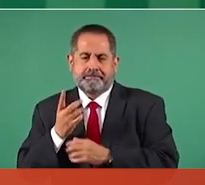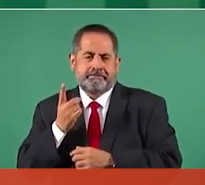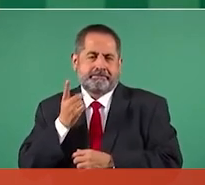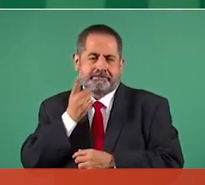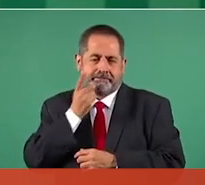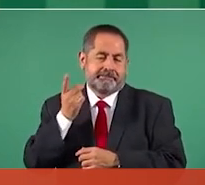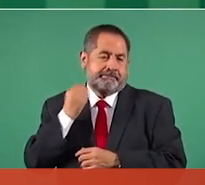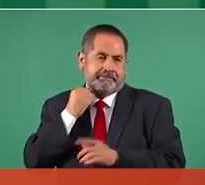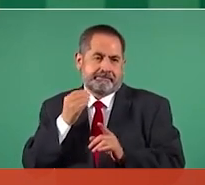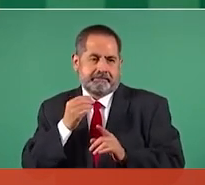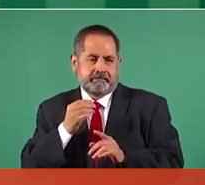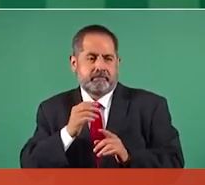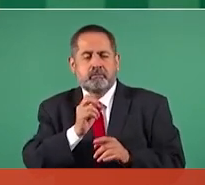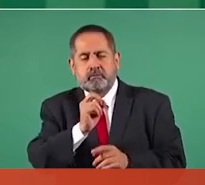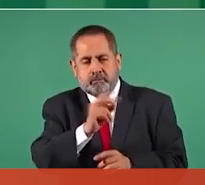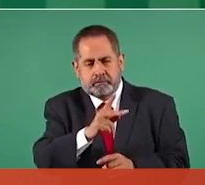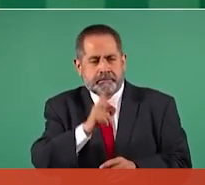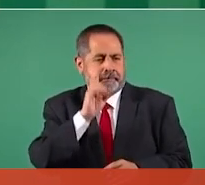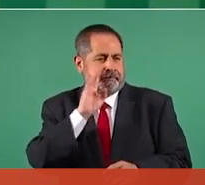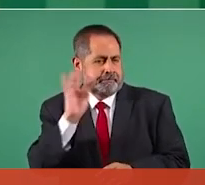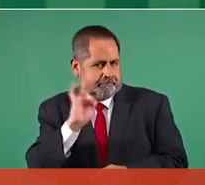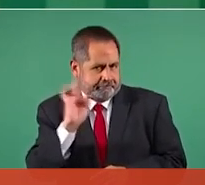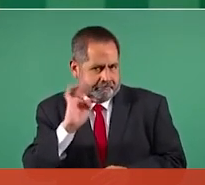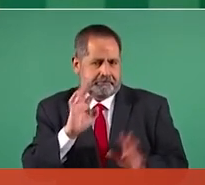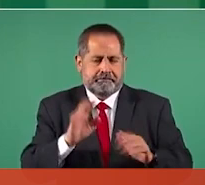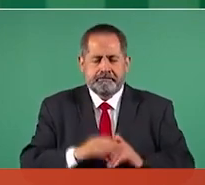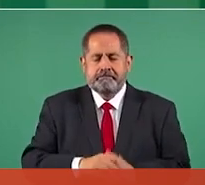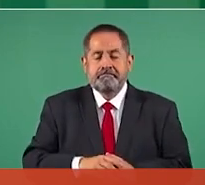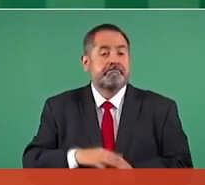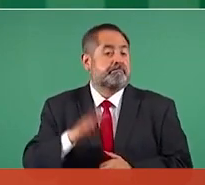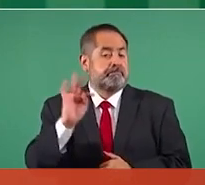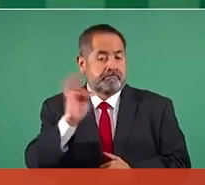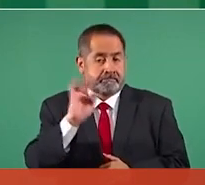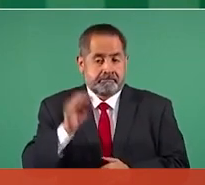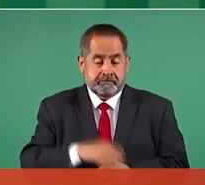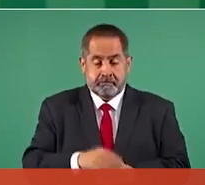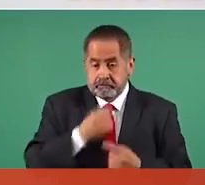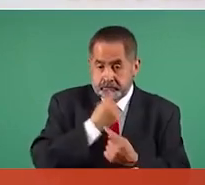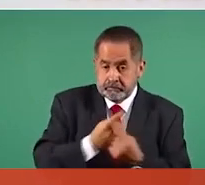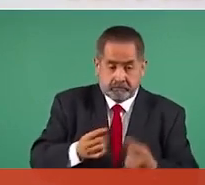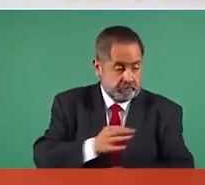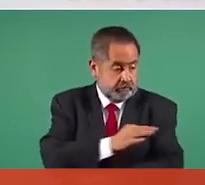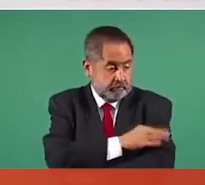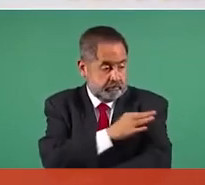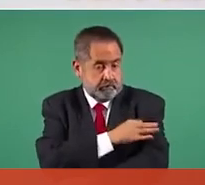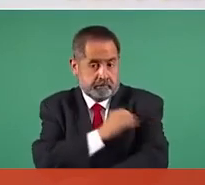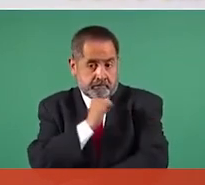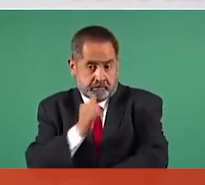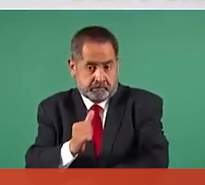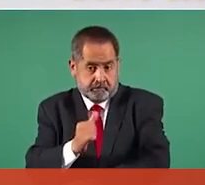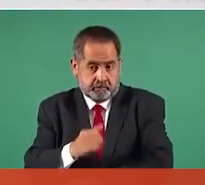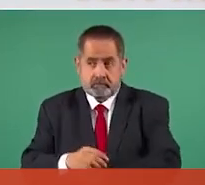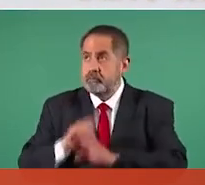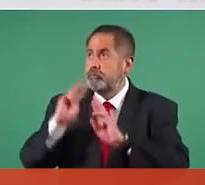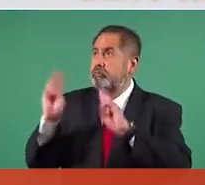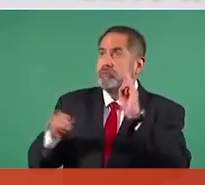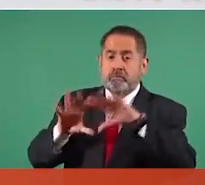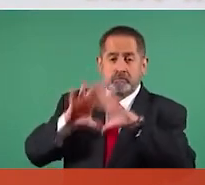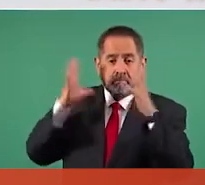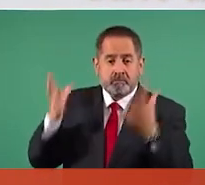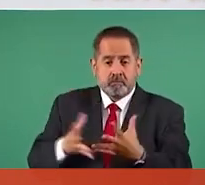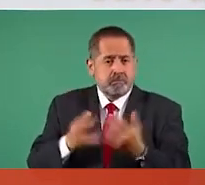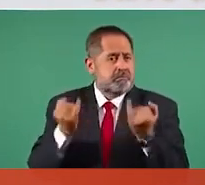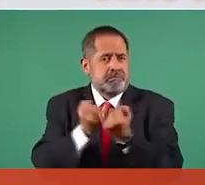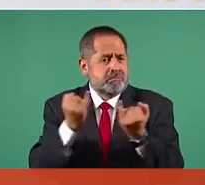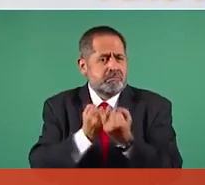aceptando sin conceder de que es porque no están vacunados los niños. En el mundo no están vacunados los